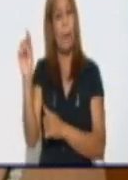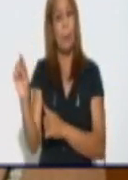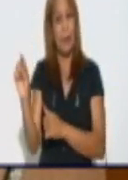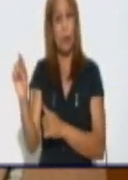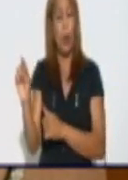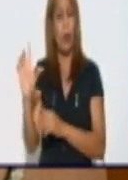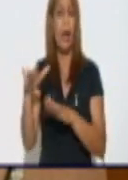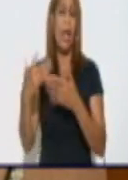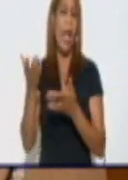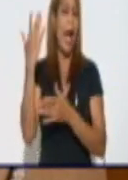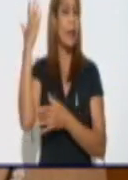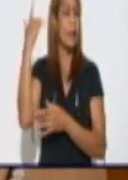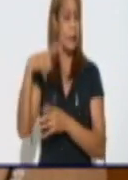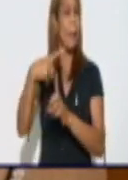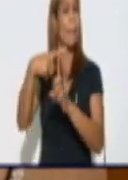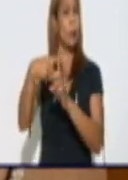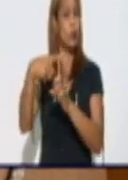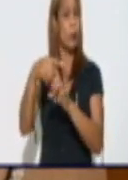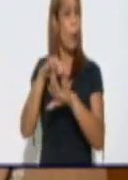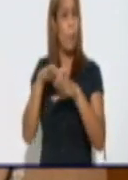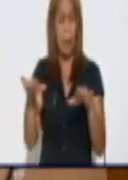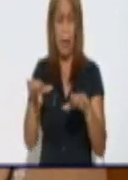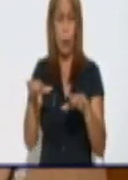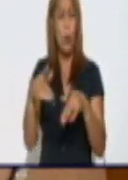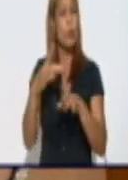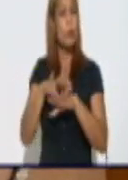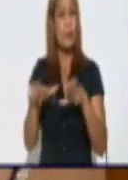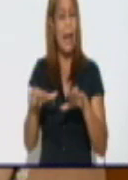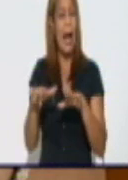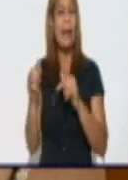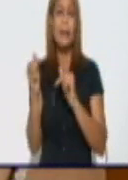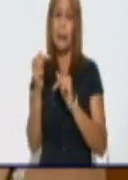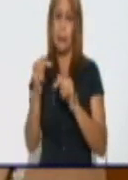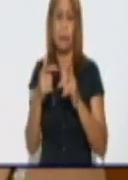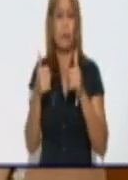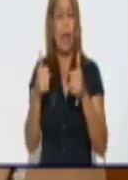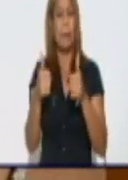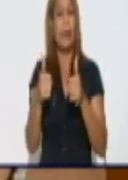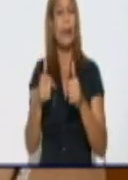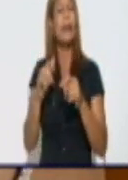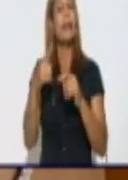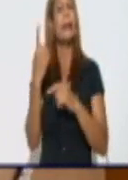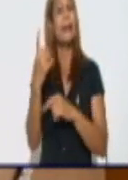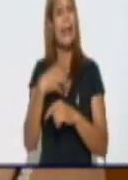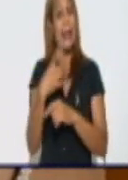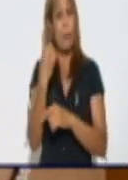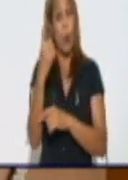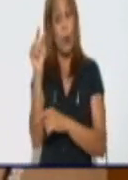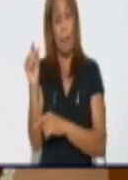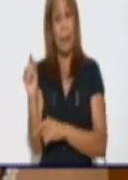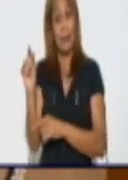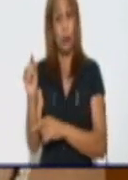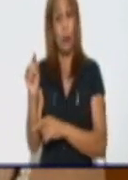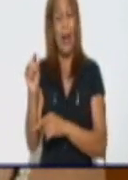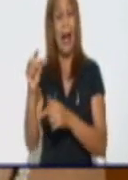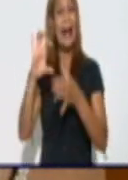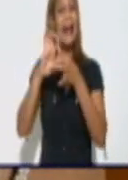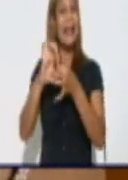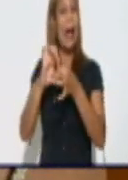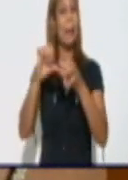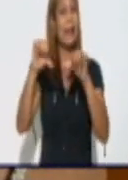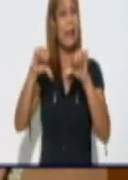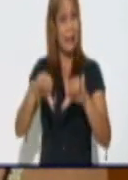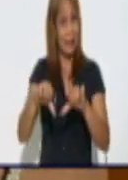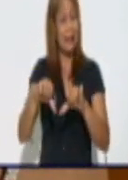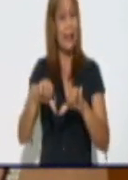PCR y se recuperaron. Tenemos reportado un paciente crítico y tres pacientes graves.